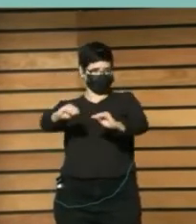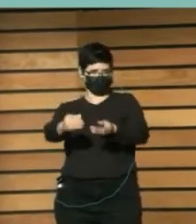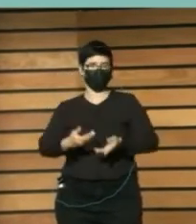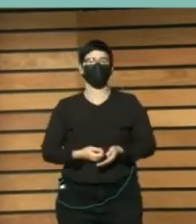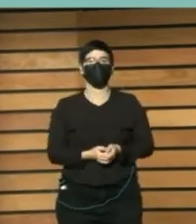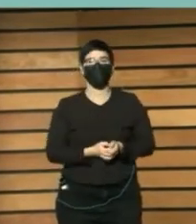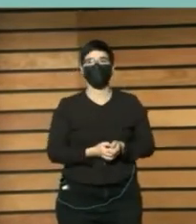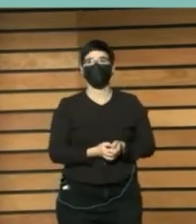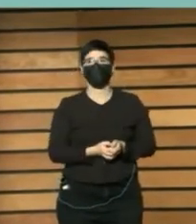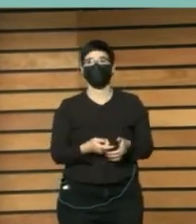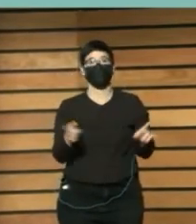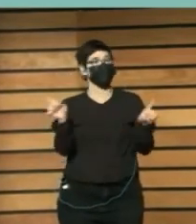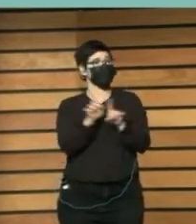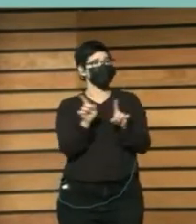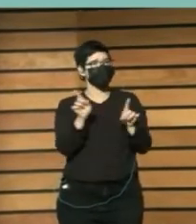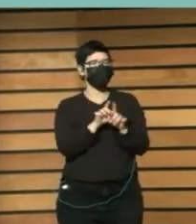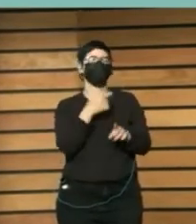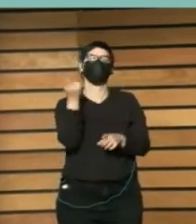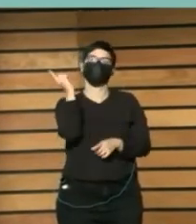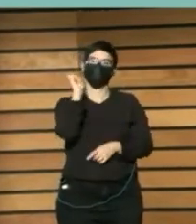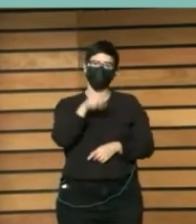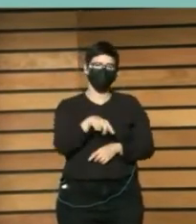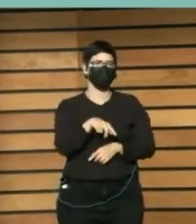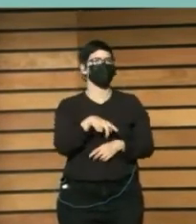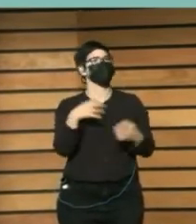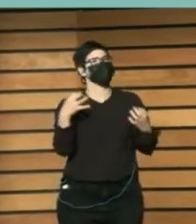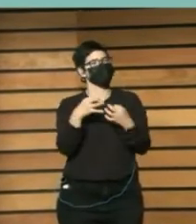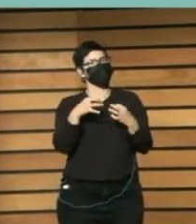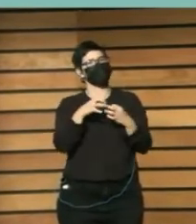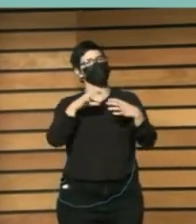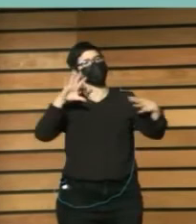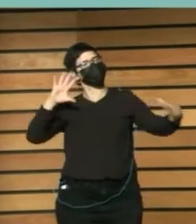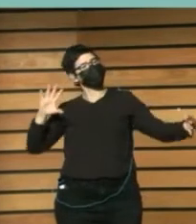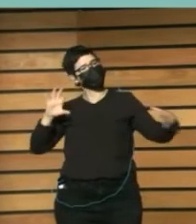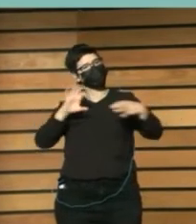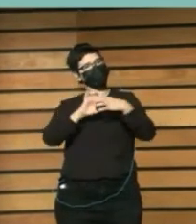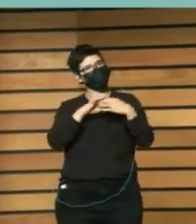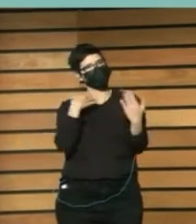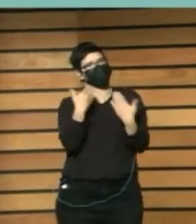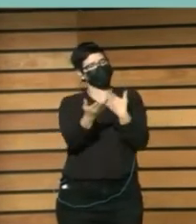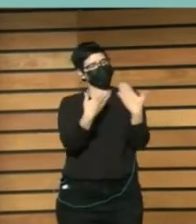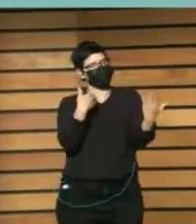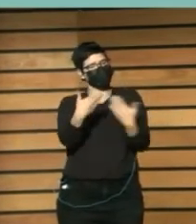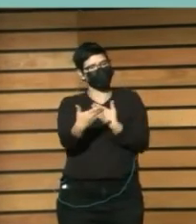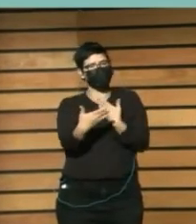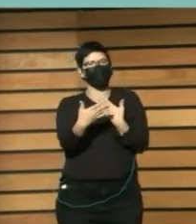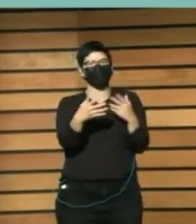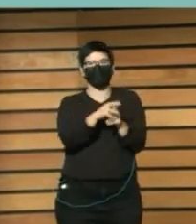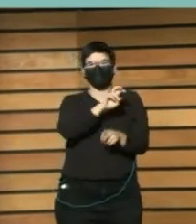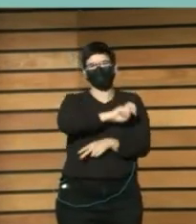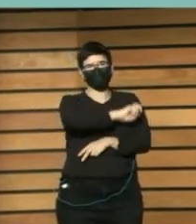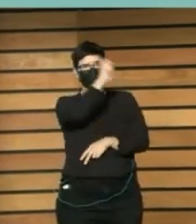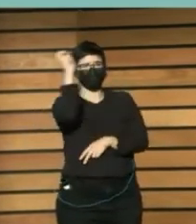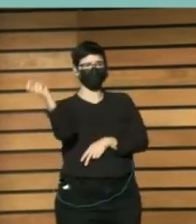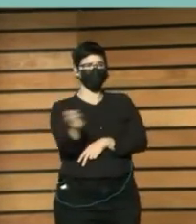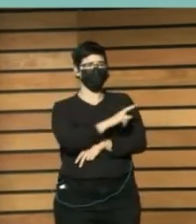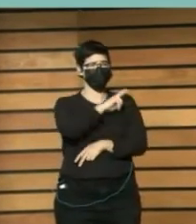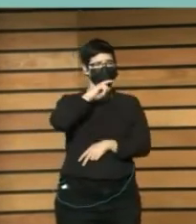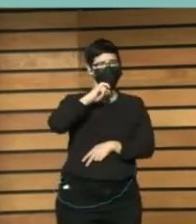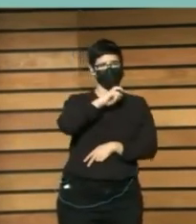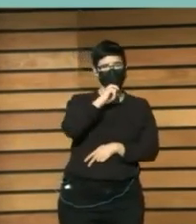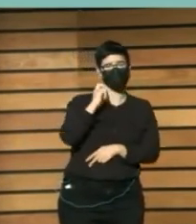Y tenemos que reconciliarnos Con la multitud De intereses Y de valores Que existen En el mundo